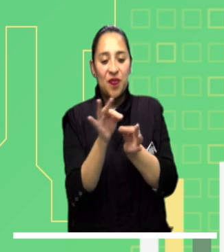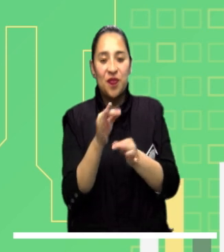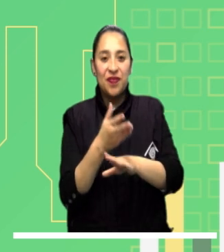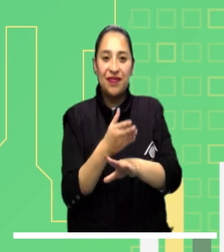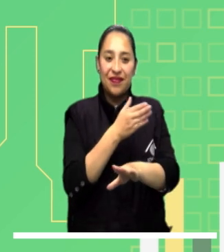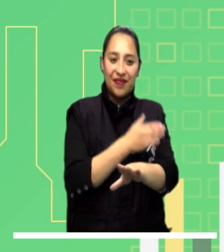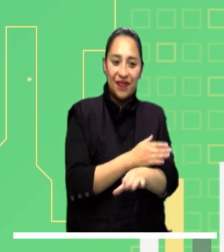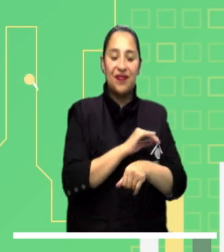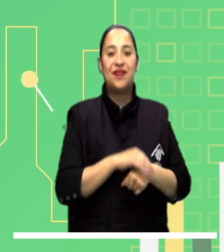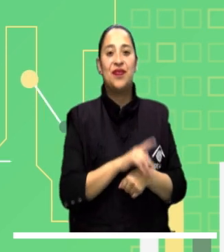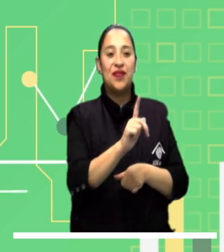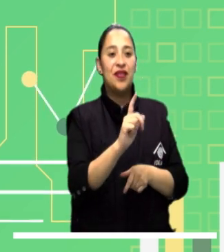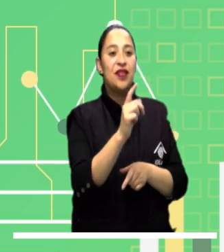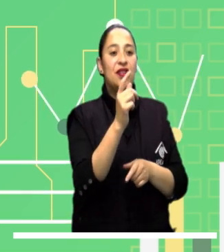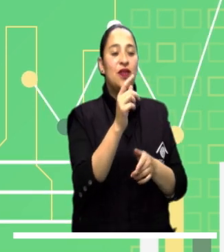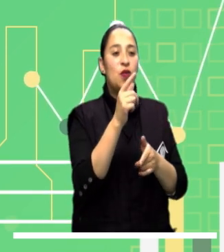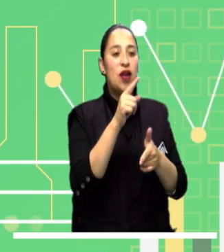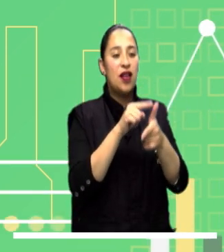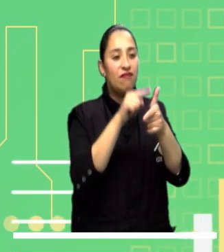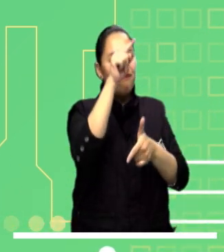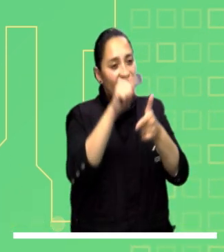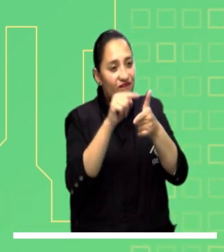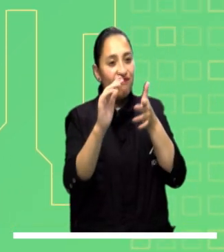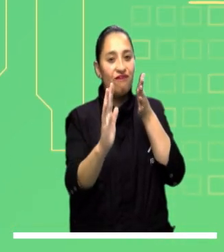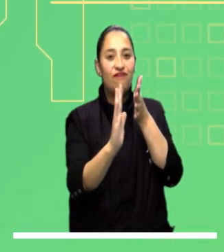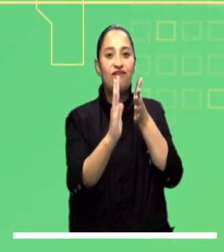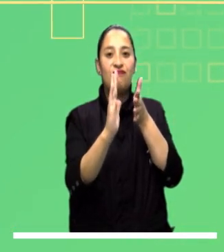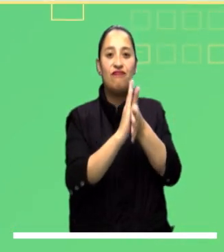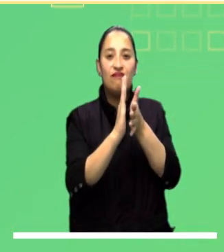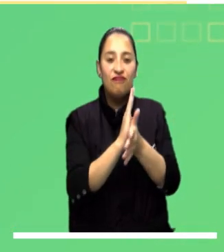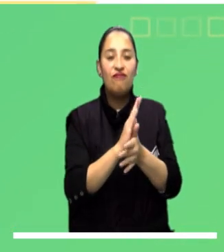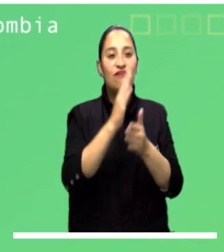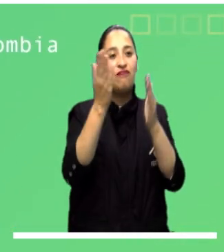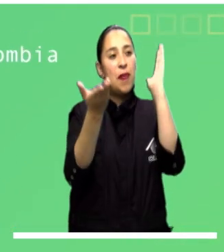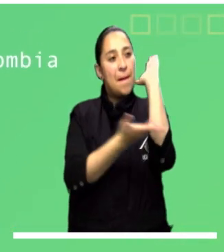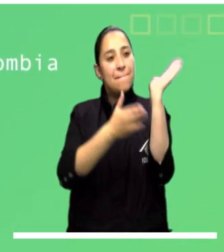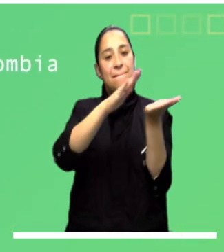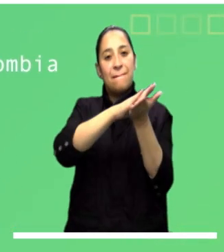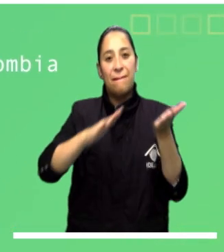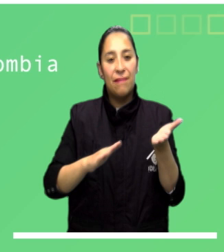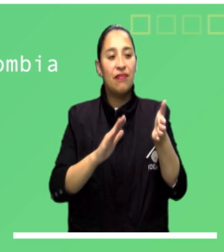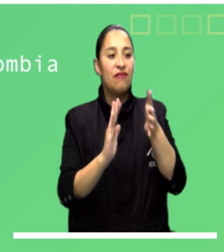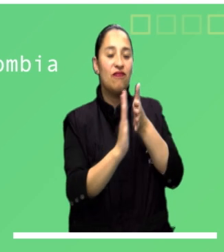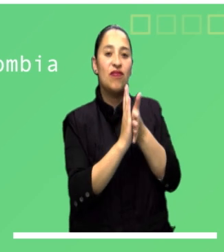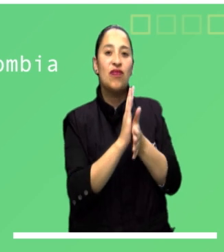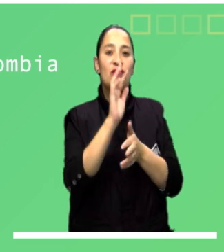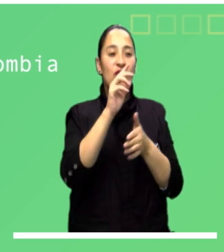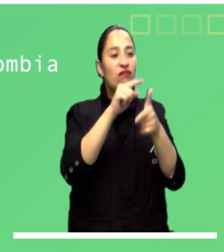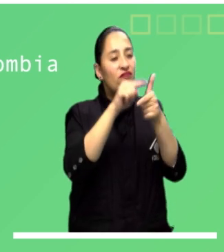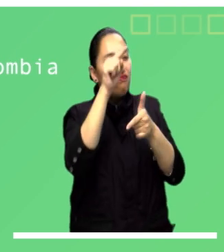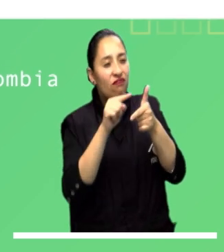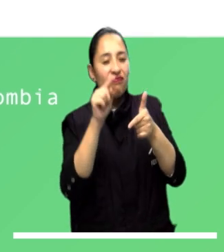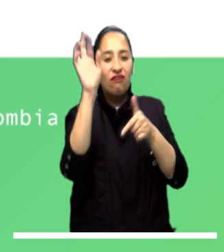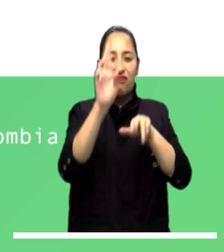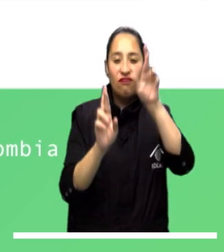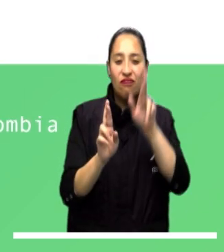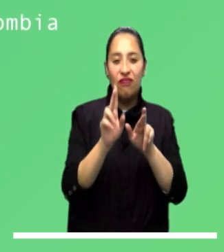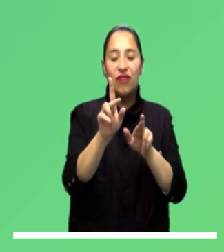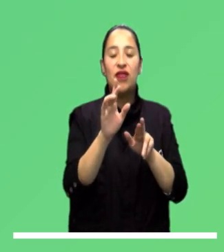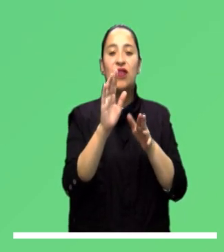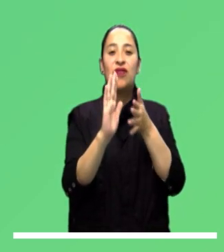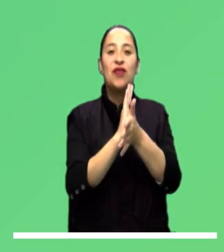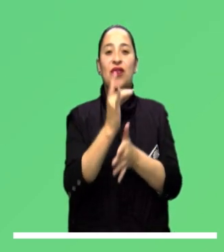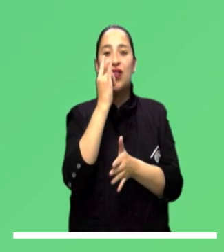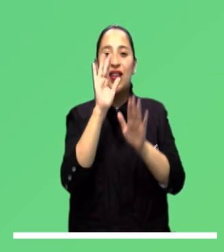tempranas. Información detallada a nivel municipal, cifras de deforestación, estadísticas de rayos y otros datos de